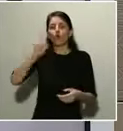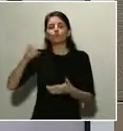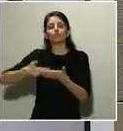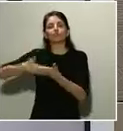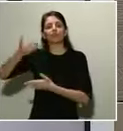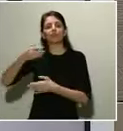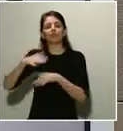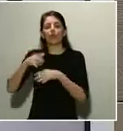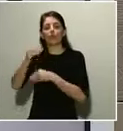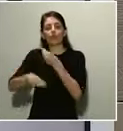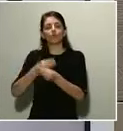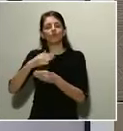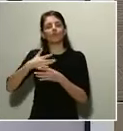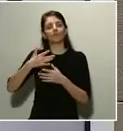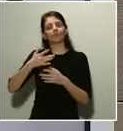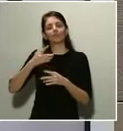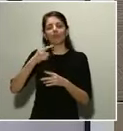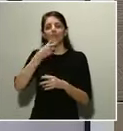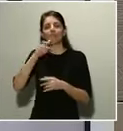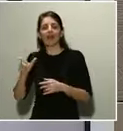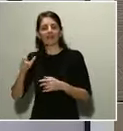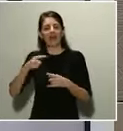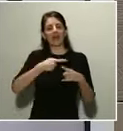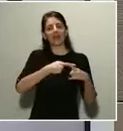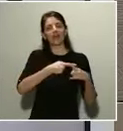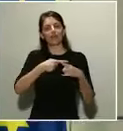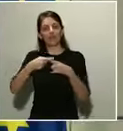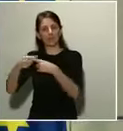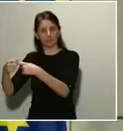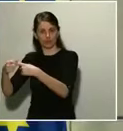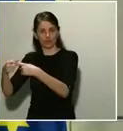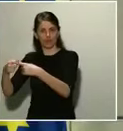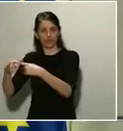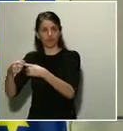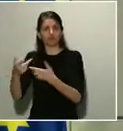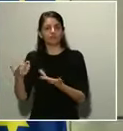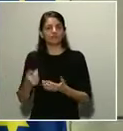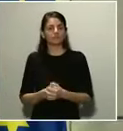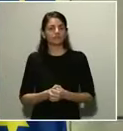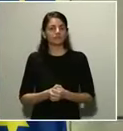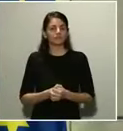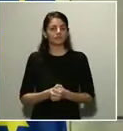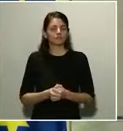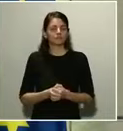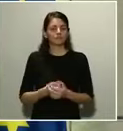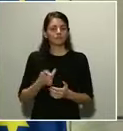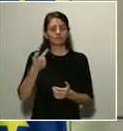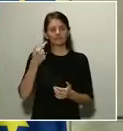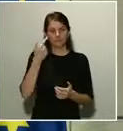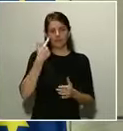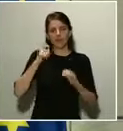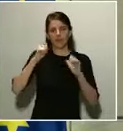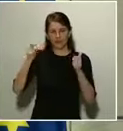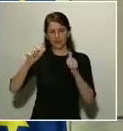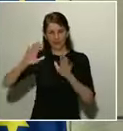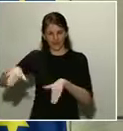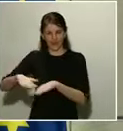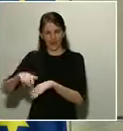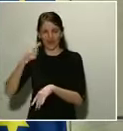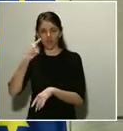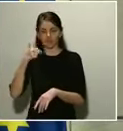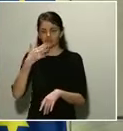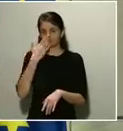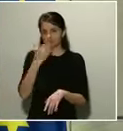prolongación de este estado de alarma. Bien, empezaré por el final. Creo que no hay ningún motivo para hablar